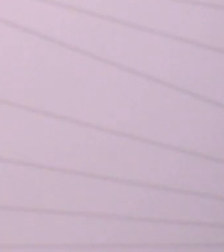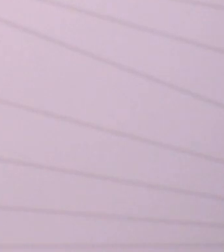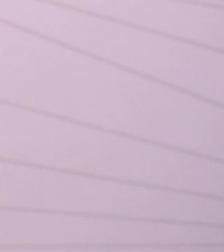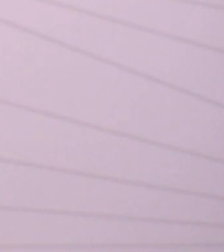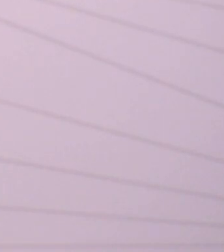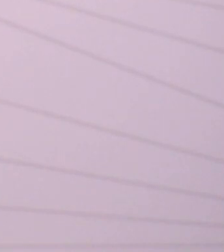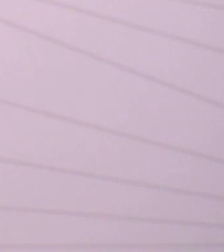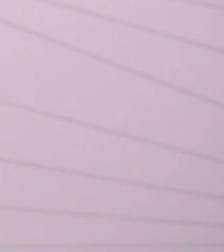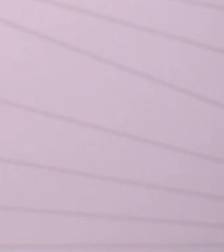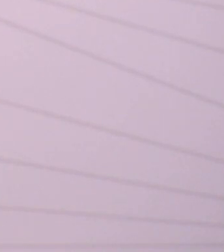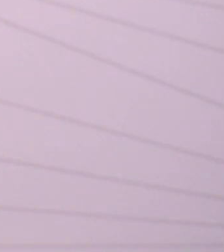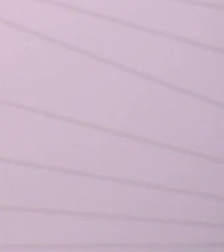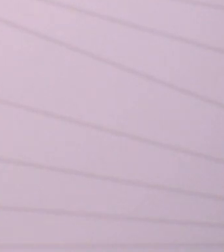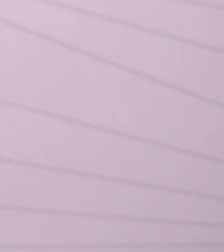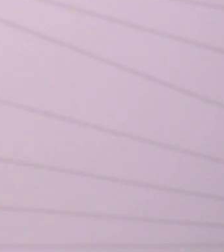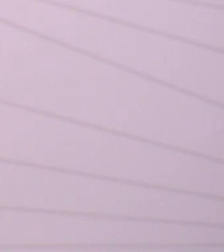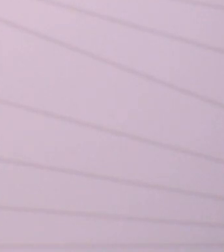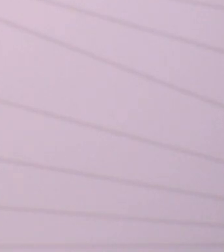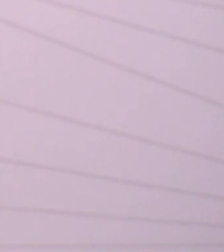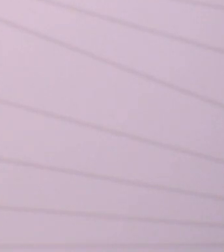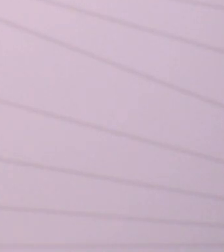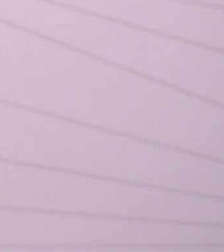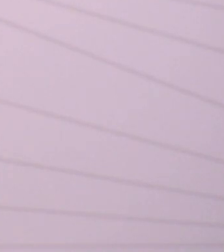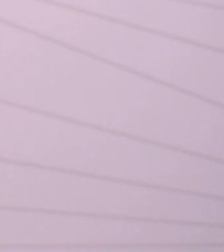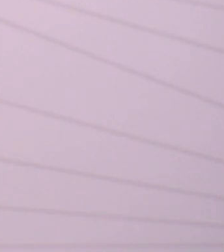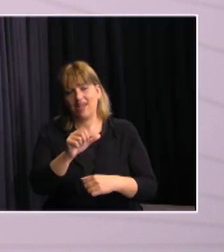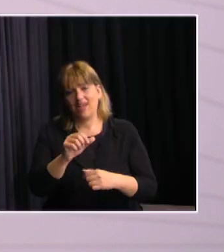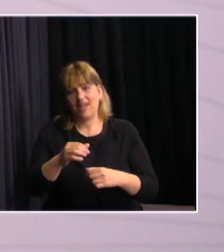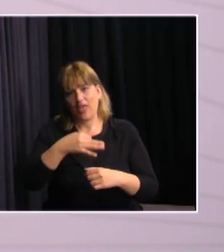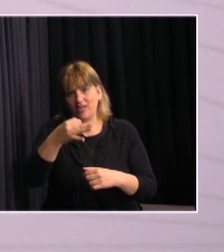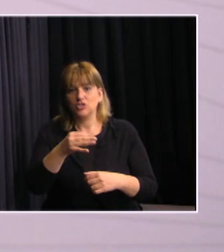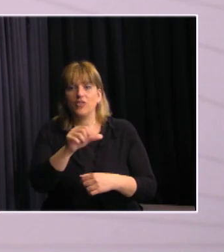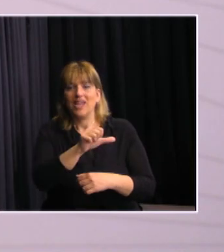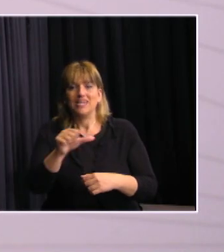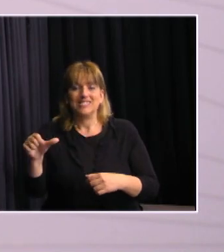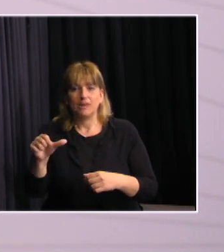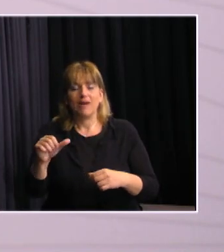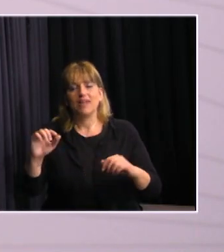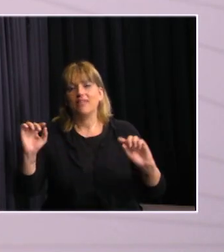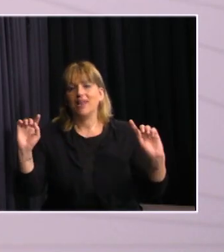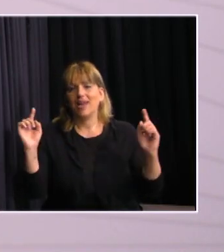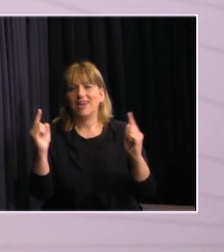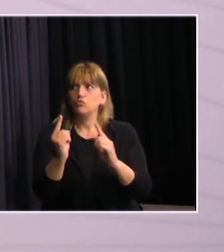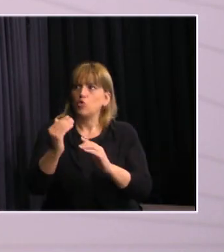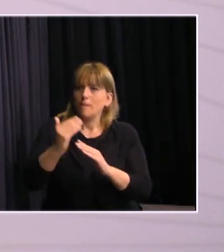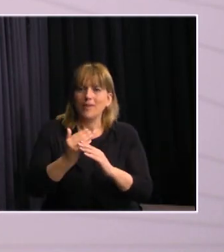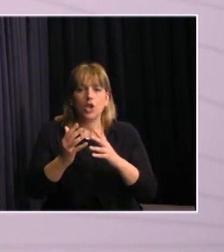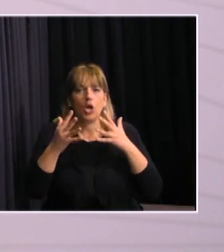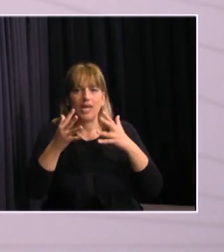Gracias por acompañarnos en esta tercera edición de la Semana de la Reducción de Riesgos 2020.